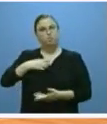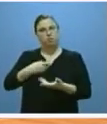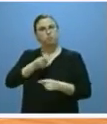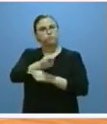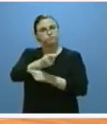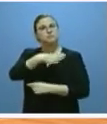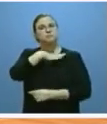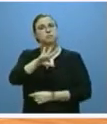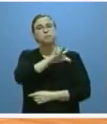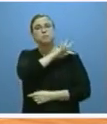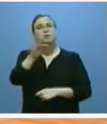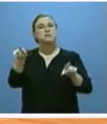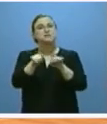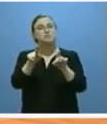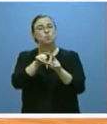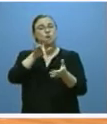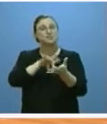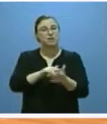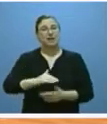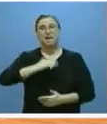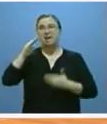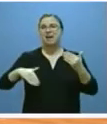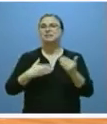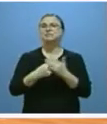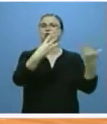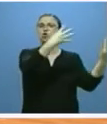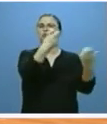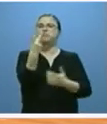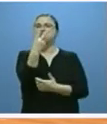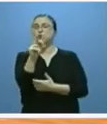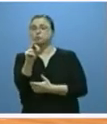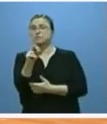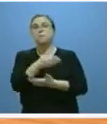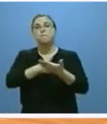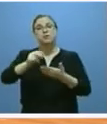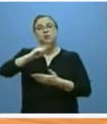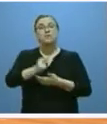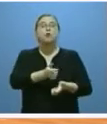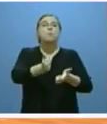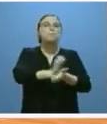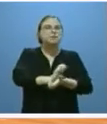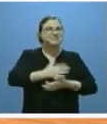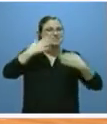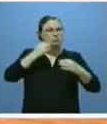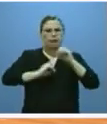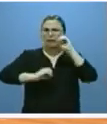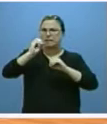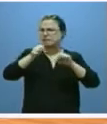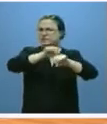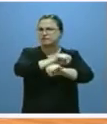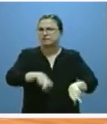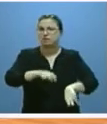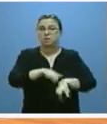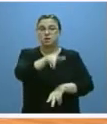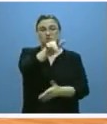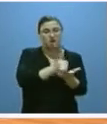la habilitación de hasta 920 millones de euros en préstamos garantizados y sin intereses para